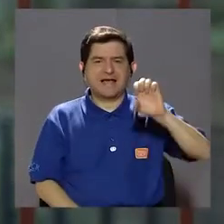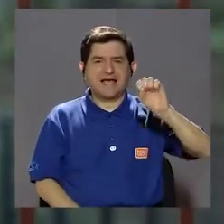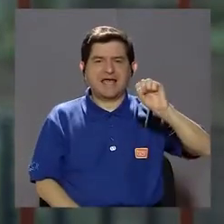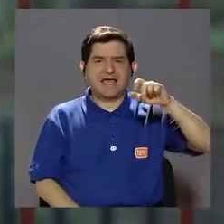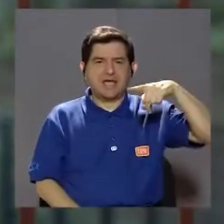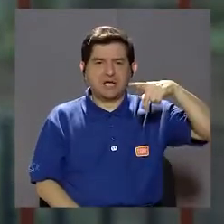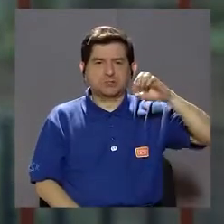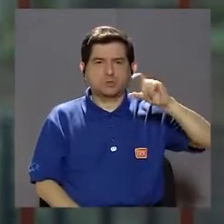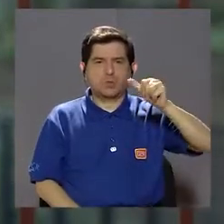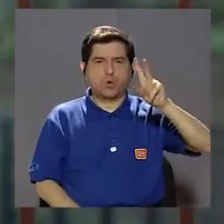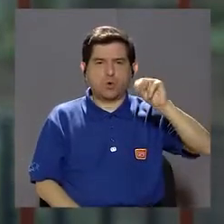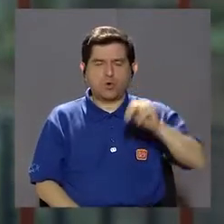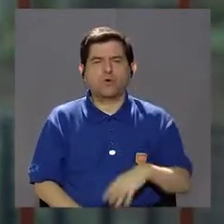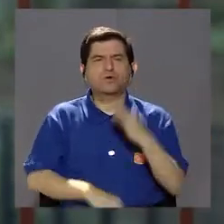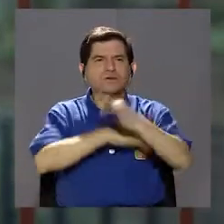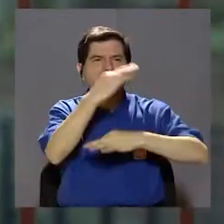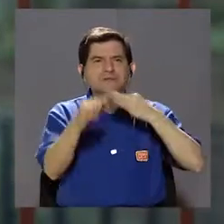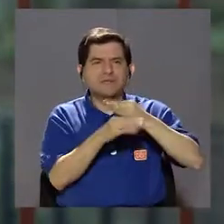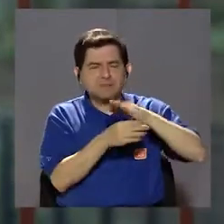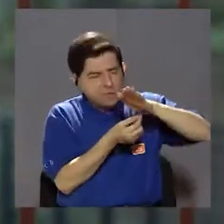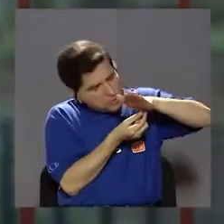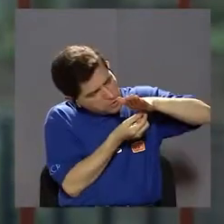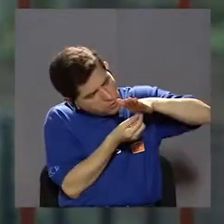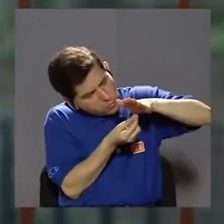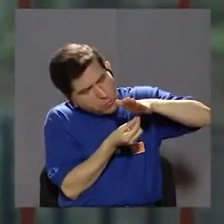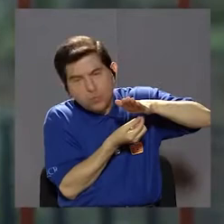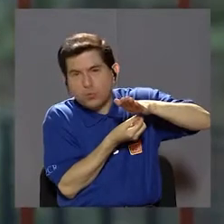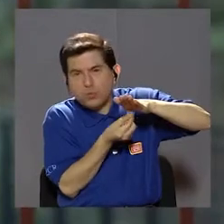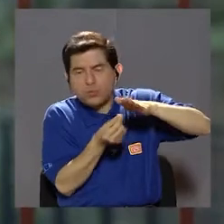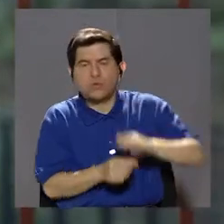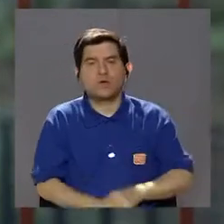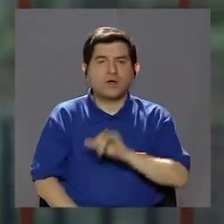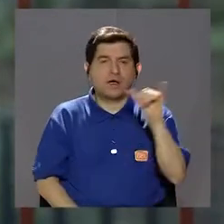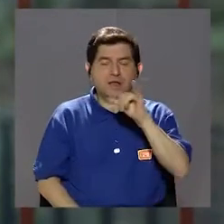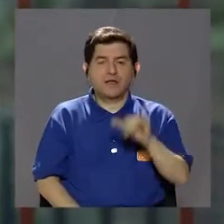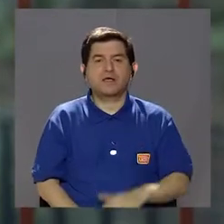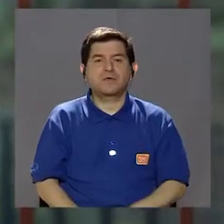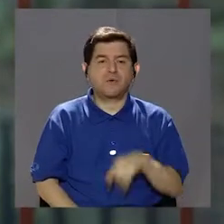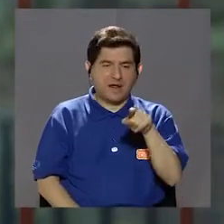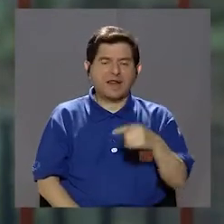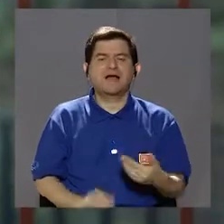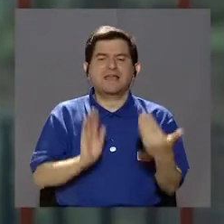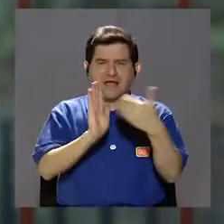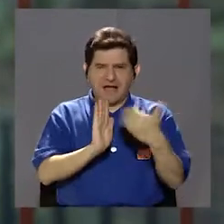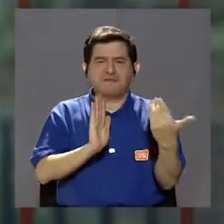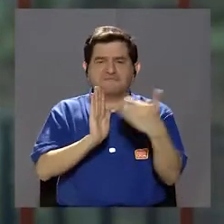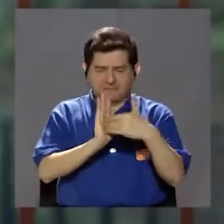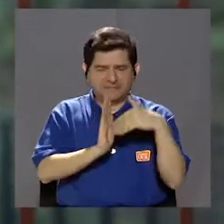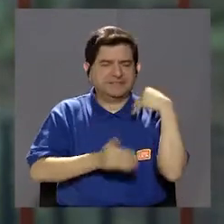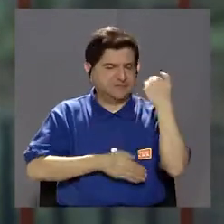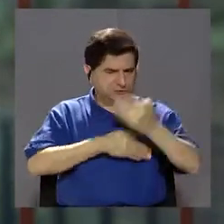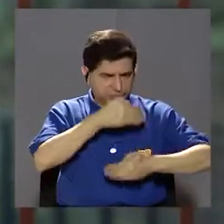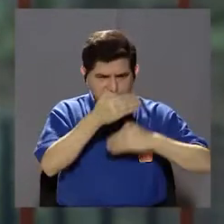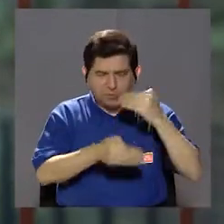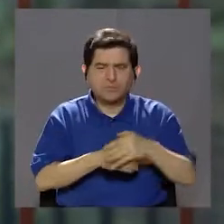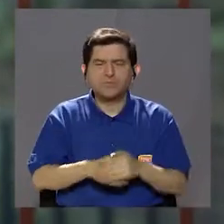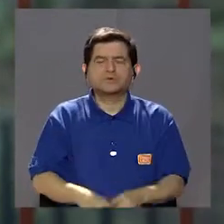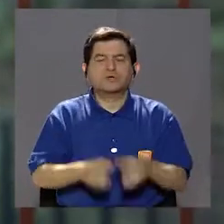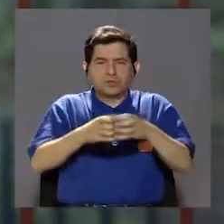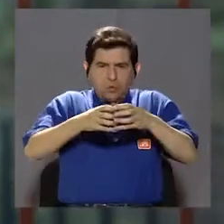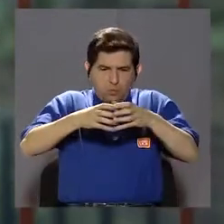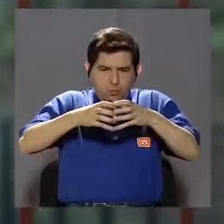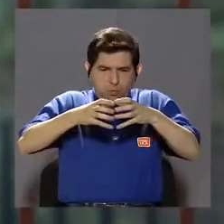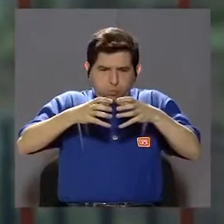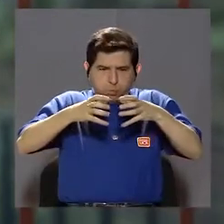a hacer lo que es el espolón, que sería como un piquito. Eso va a funcionar como un magneto, va a haber un daño, va a haber un proceso